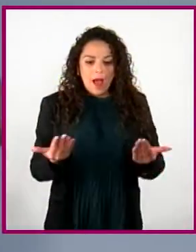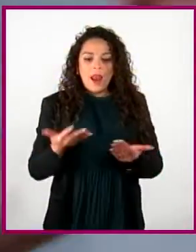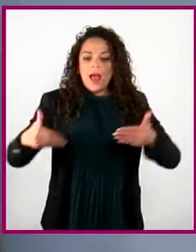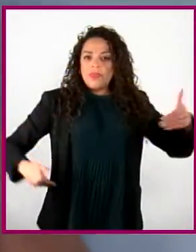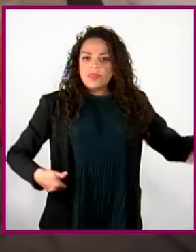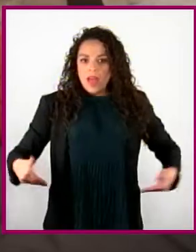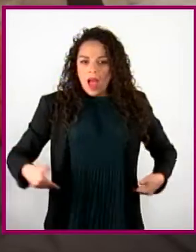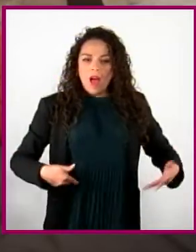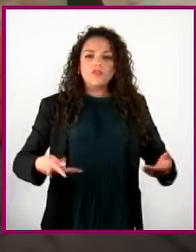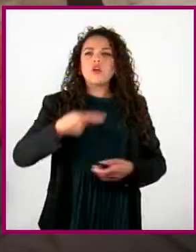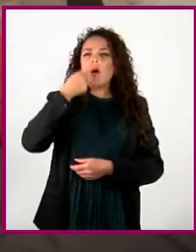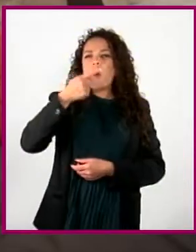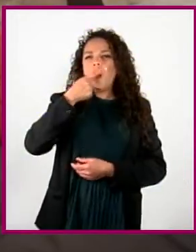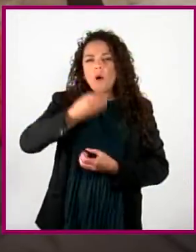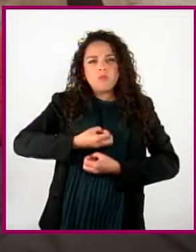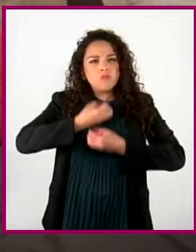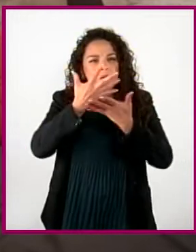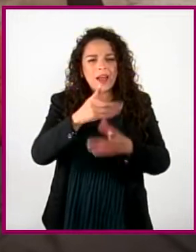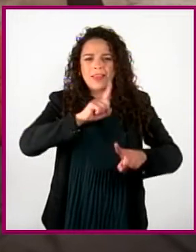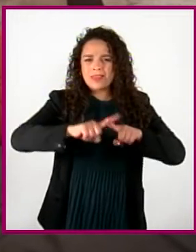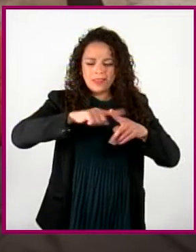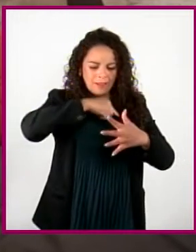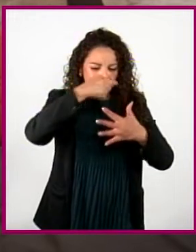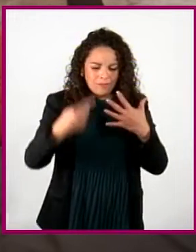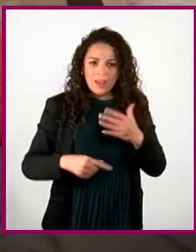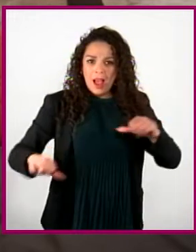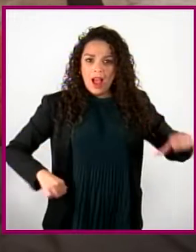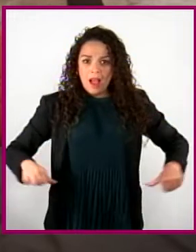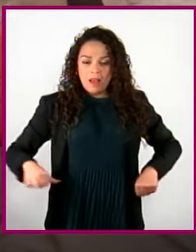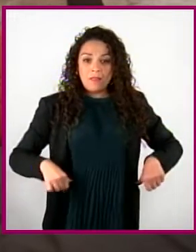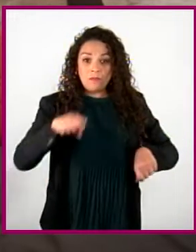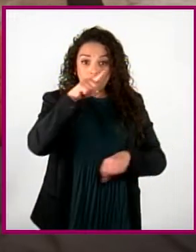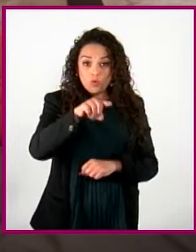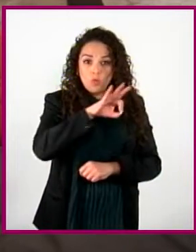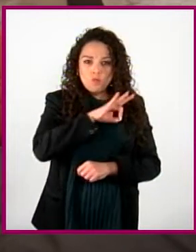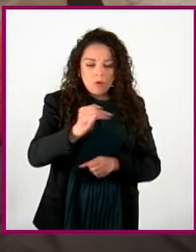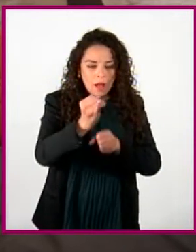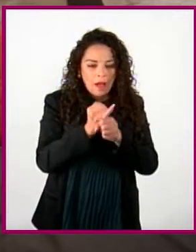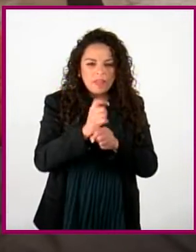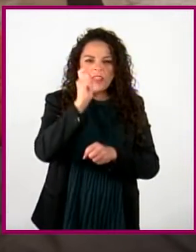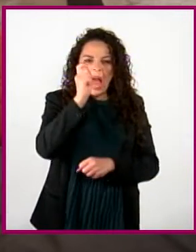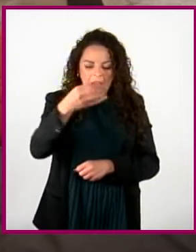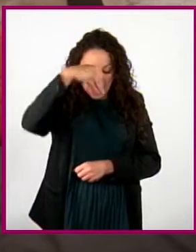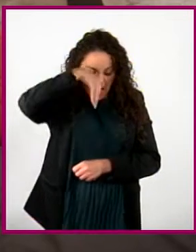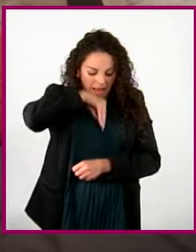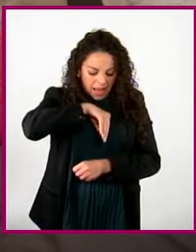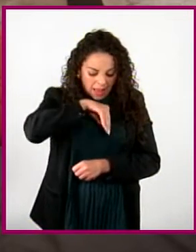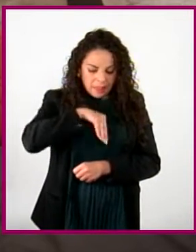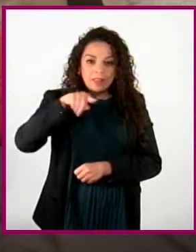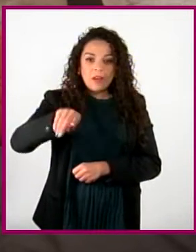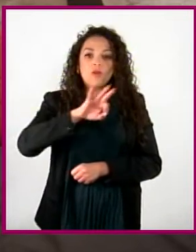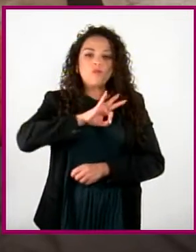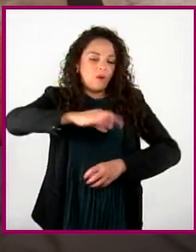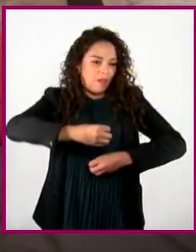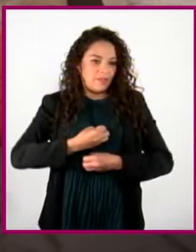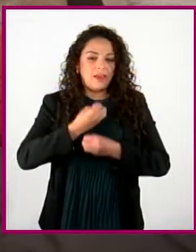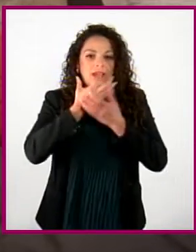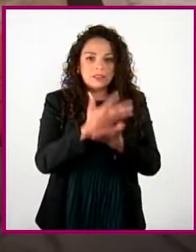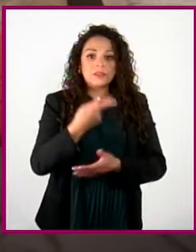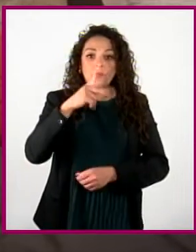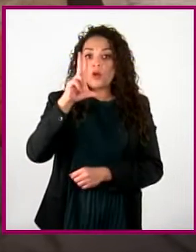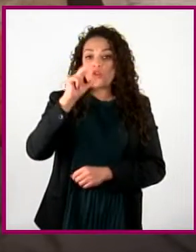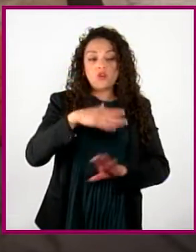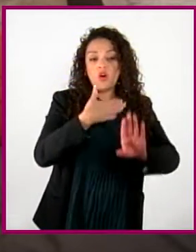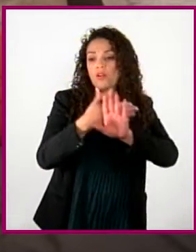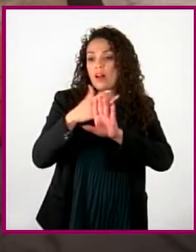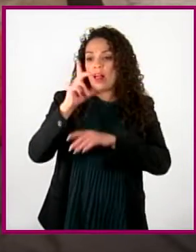la oratoria, en fin, cualquier actividad que les permita explorar su interior y expresarlo de manera que no lastimen a alguien más o se